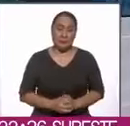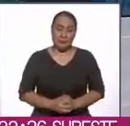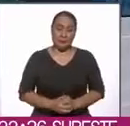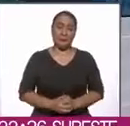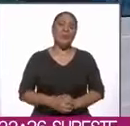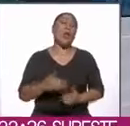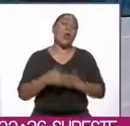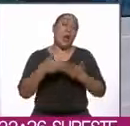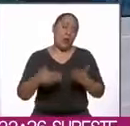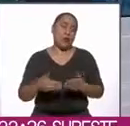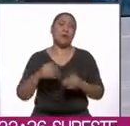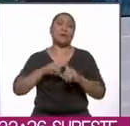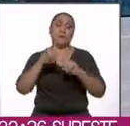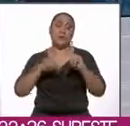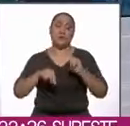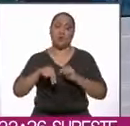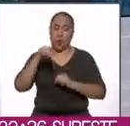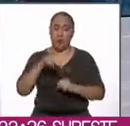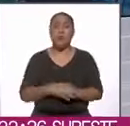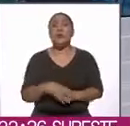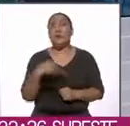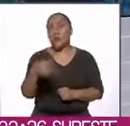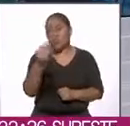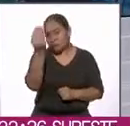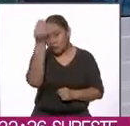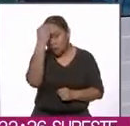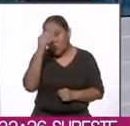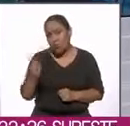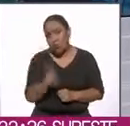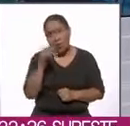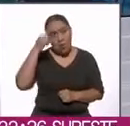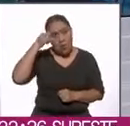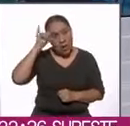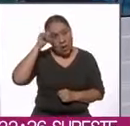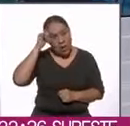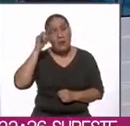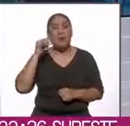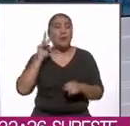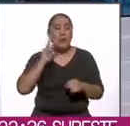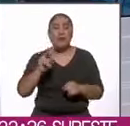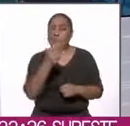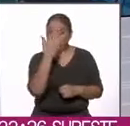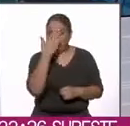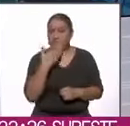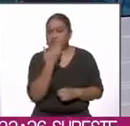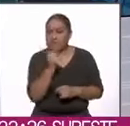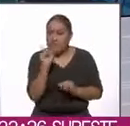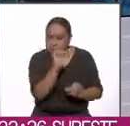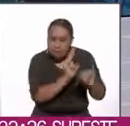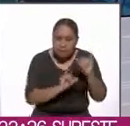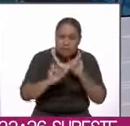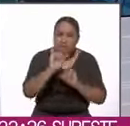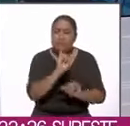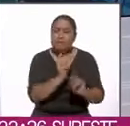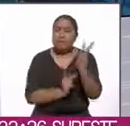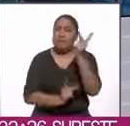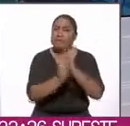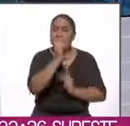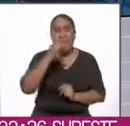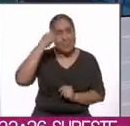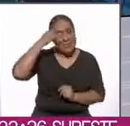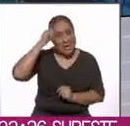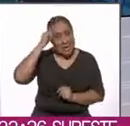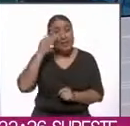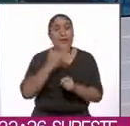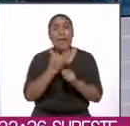Ahora vamos al norte del país. La sabiduría del pueblo yaqui fue plasmada en el compendio de herbolaria de la tribu yaqui. El documento